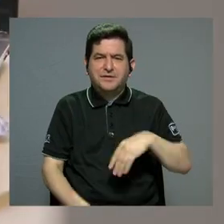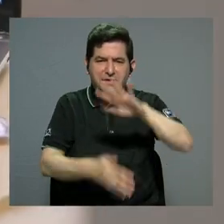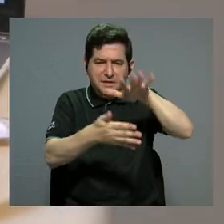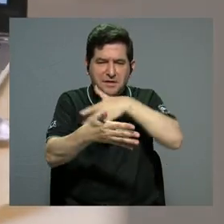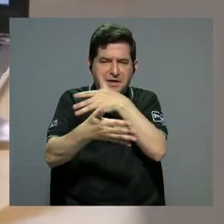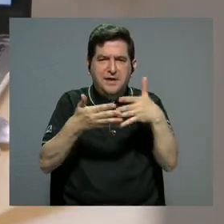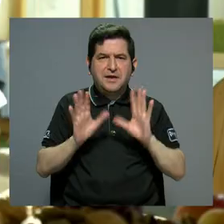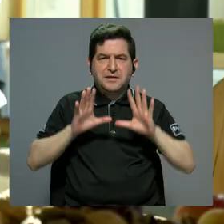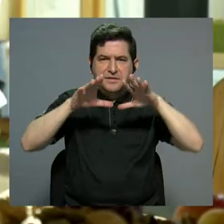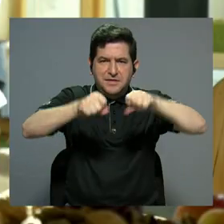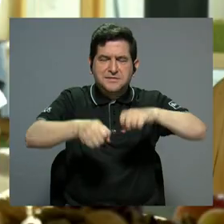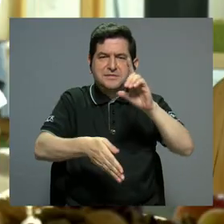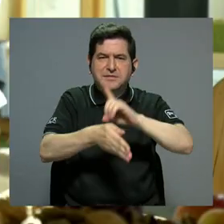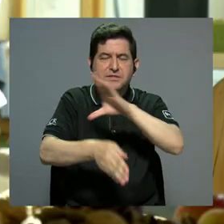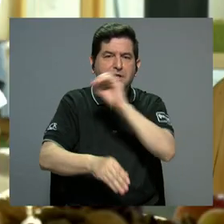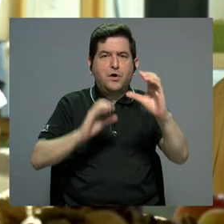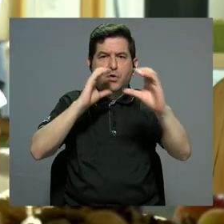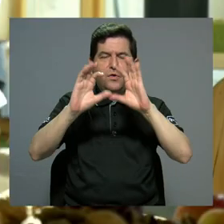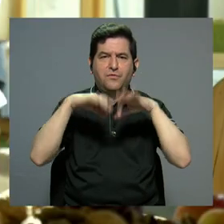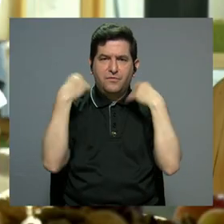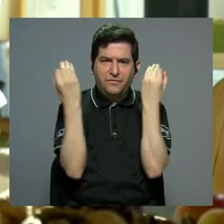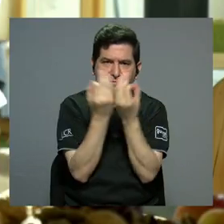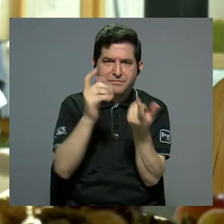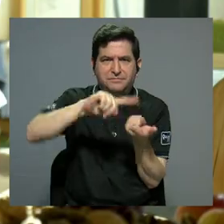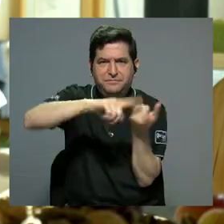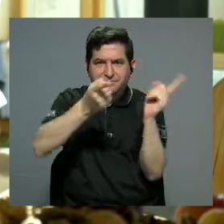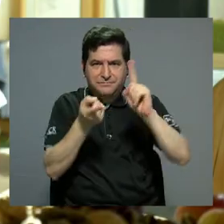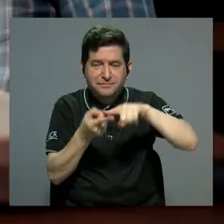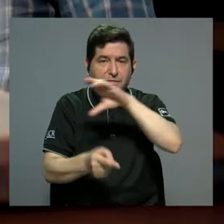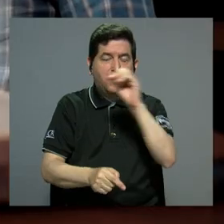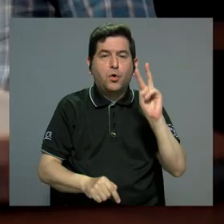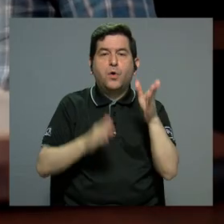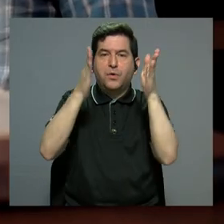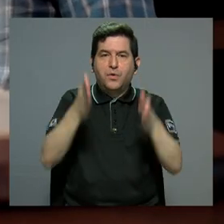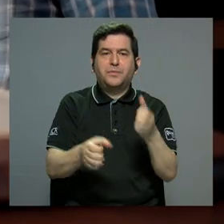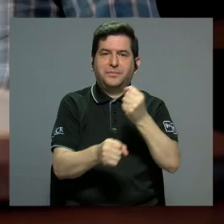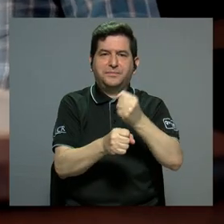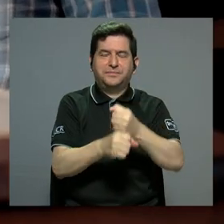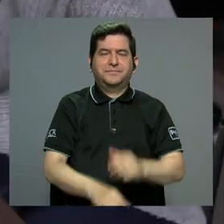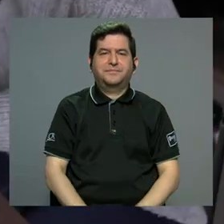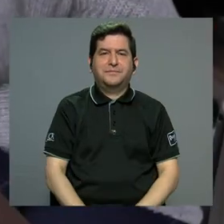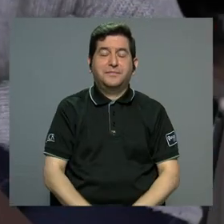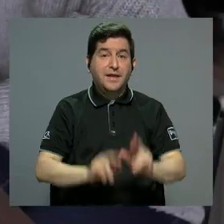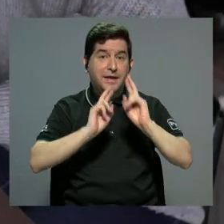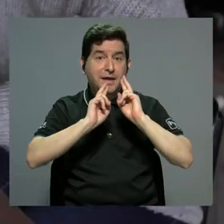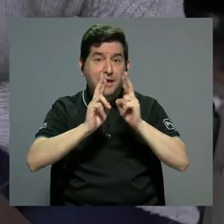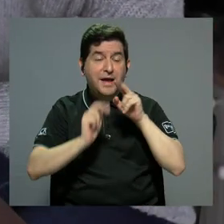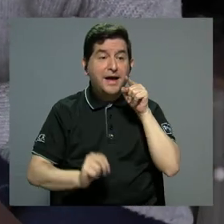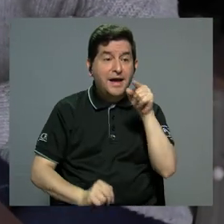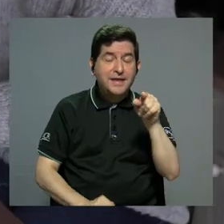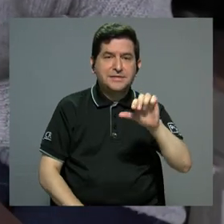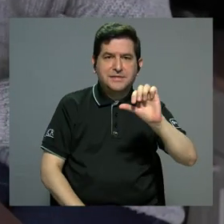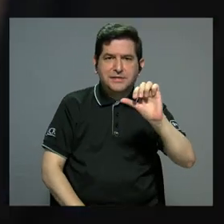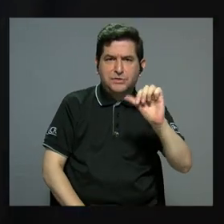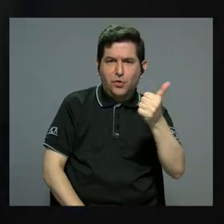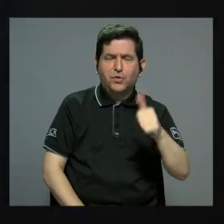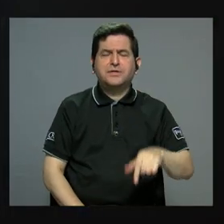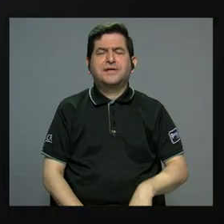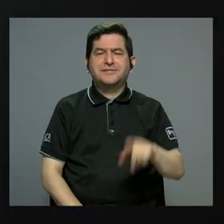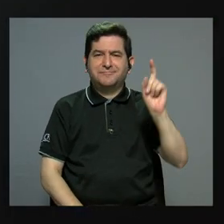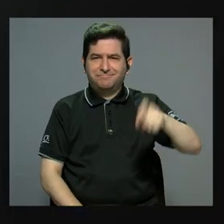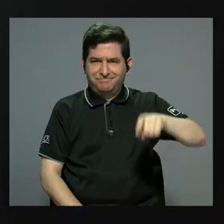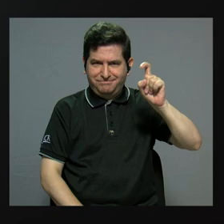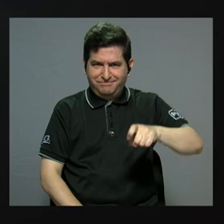agendar una cita médica o comunicarnos con algún familiar, amistad o colega de trabajo. Las respuestas a estas y muchas